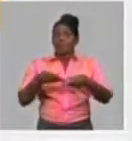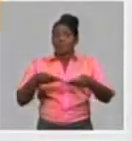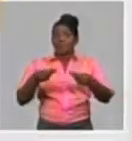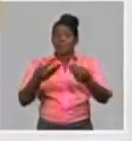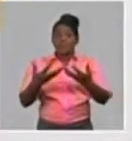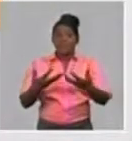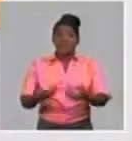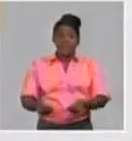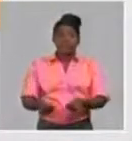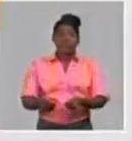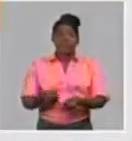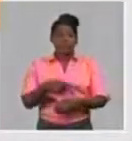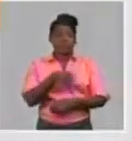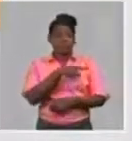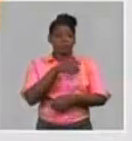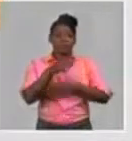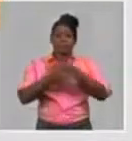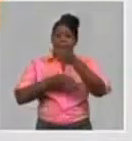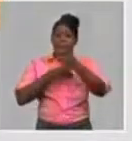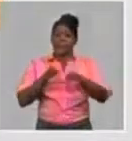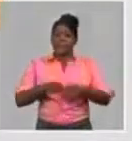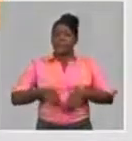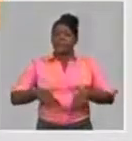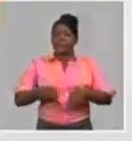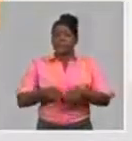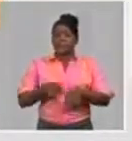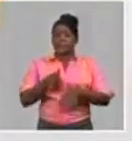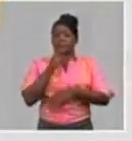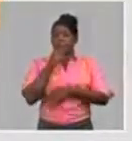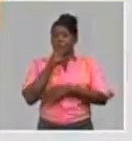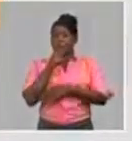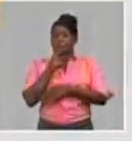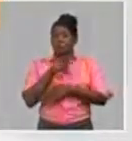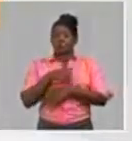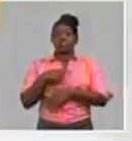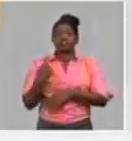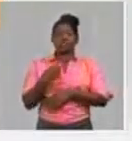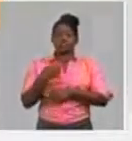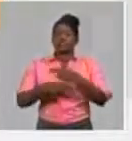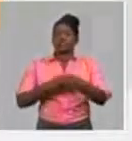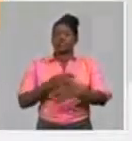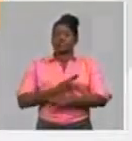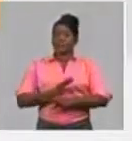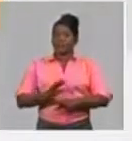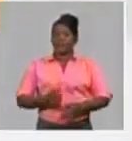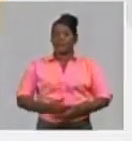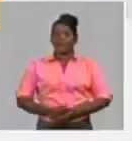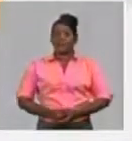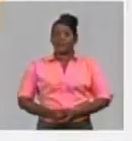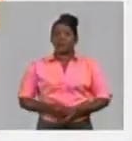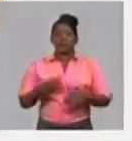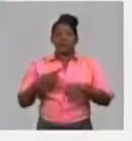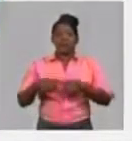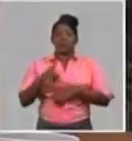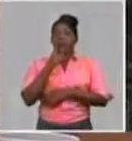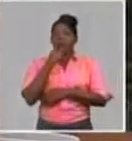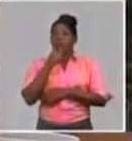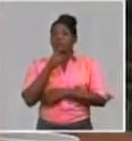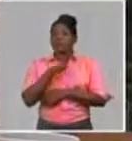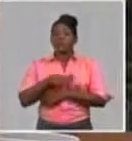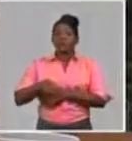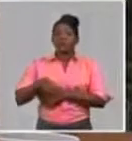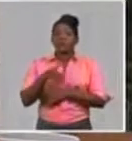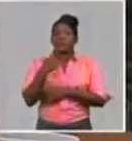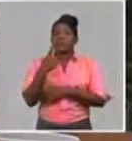28 de abril cuando vinimos aquí. La atención a la estabilidad de los servicios nuestros para garantizar la